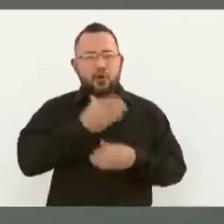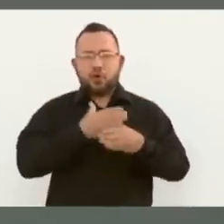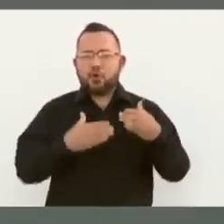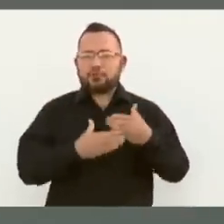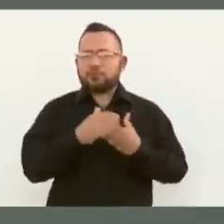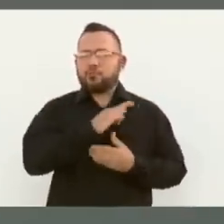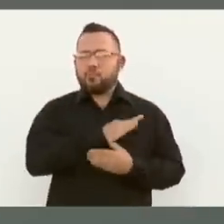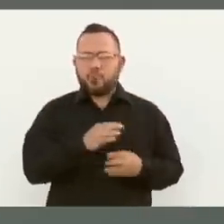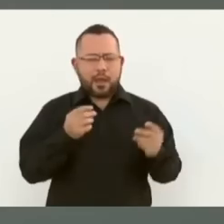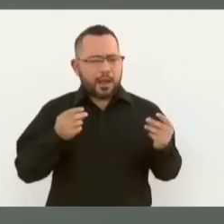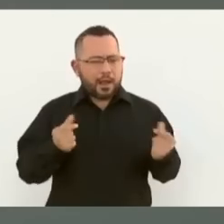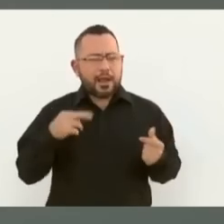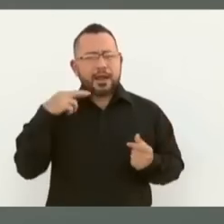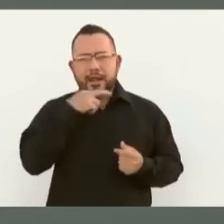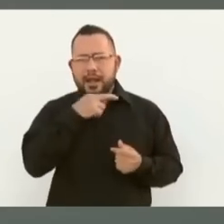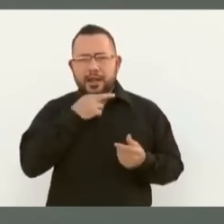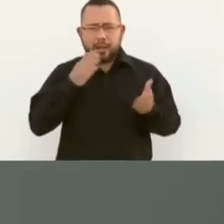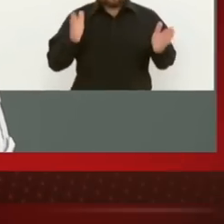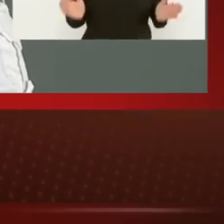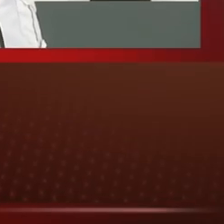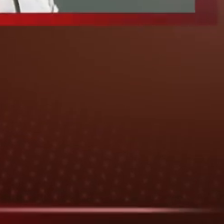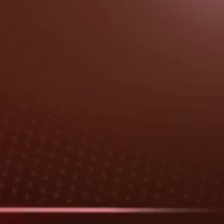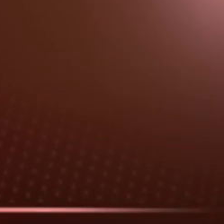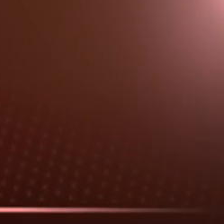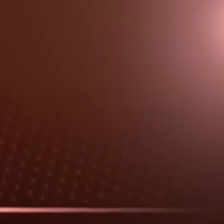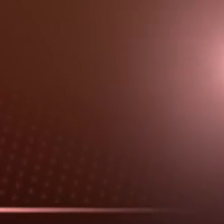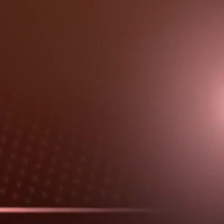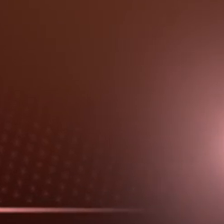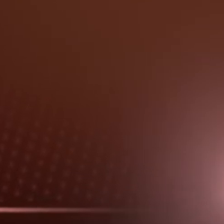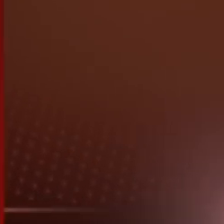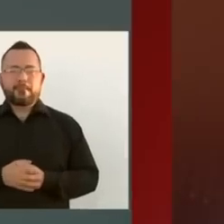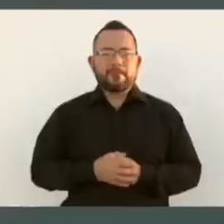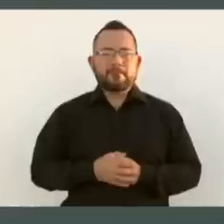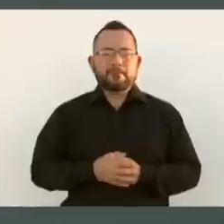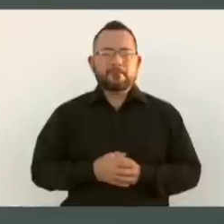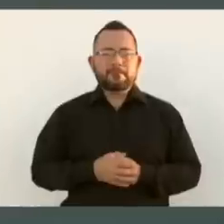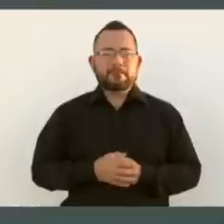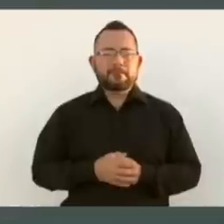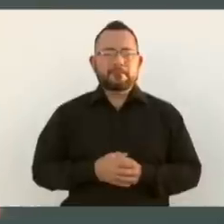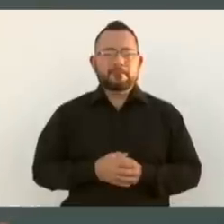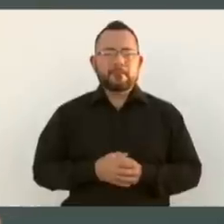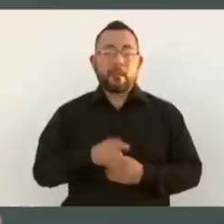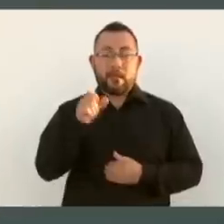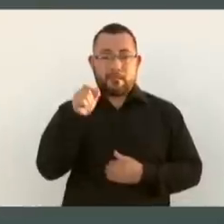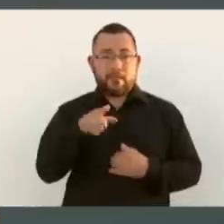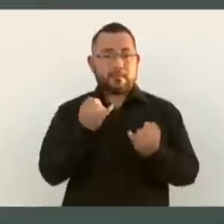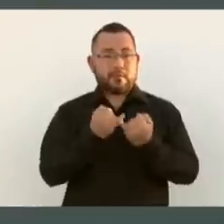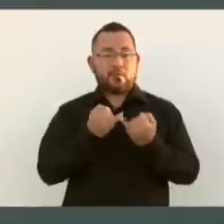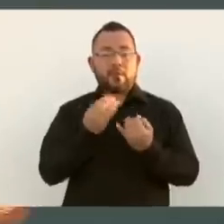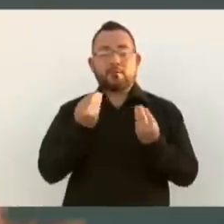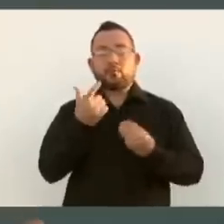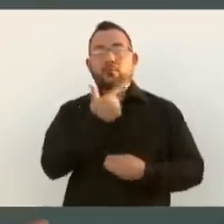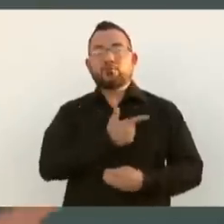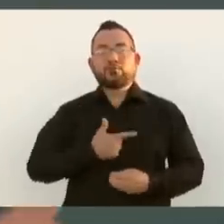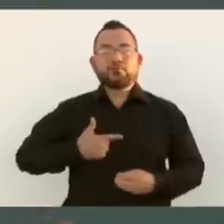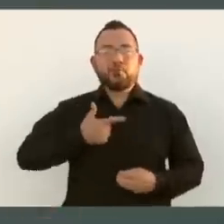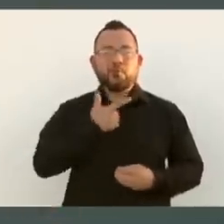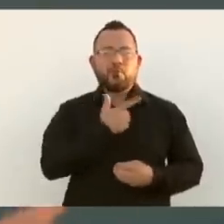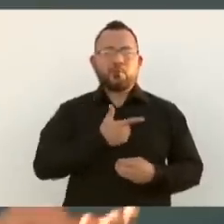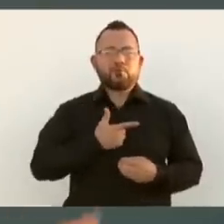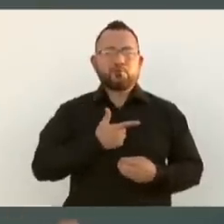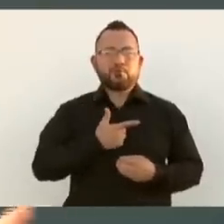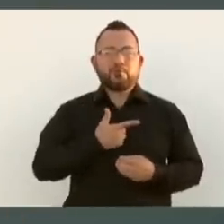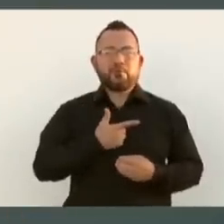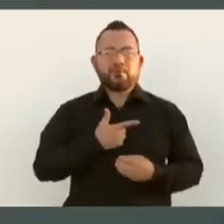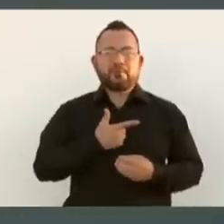más rápido, con la mejor calidad y a menor costo. Me da mucho gusto que estemos